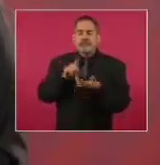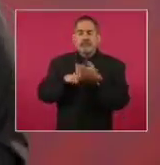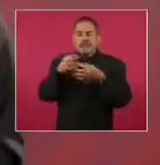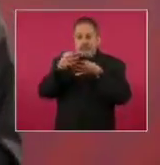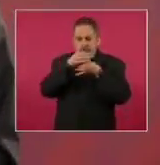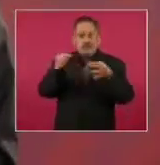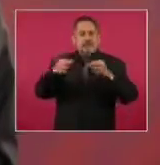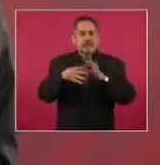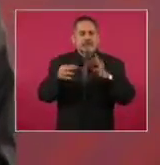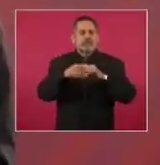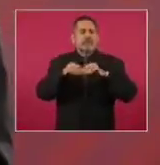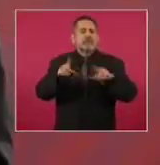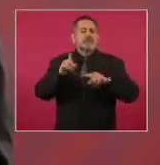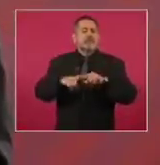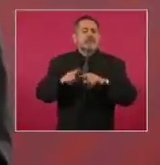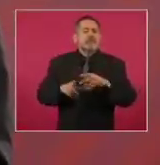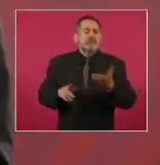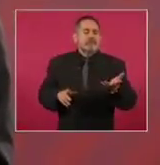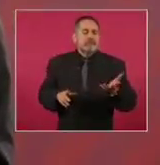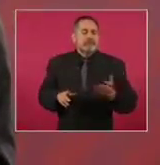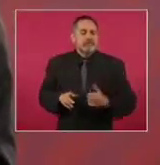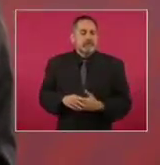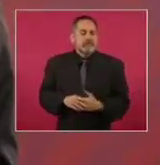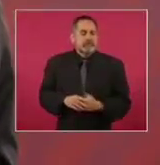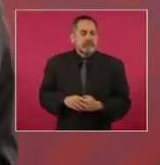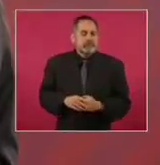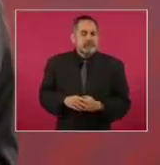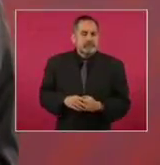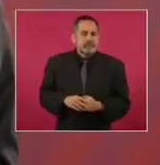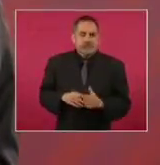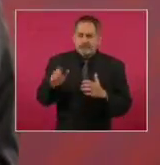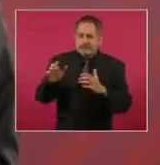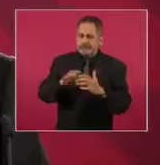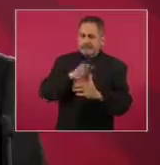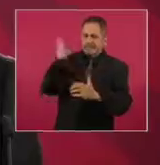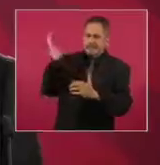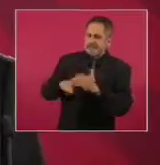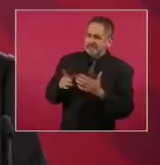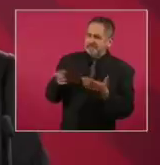se acabó.